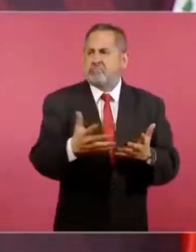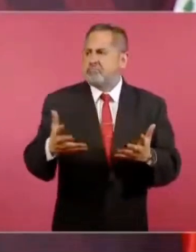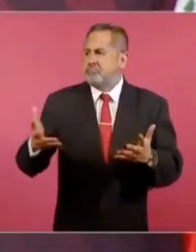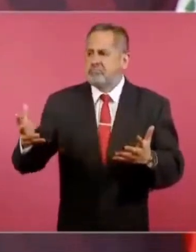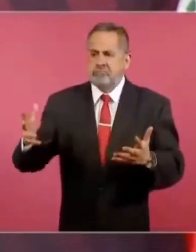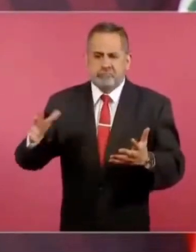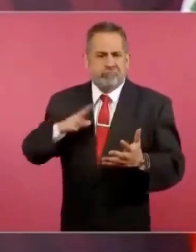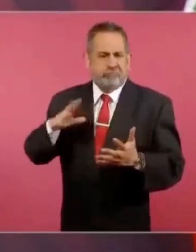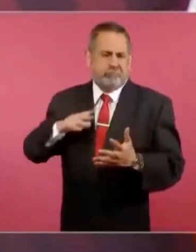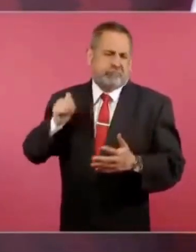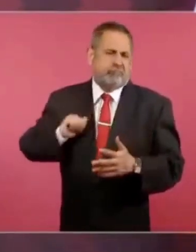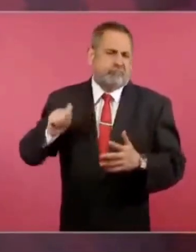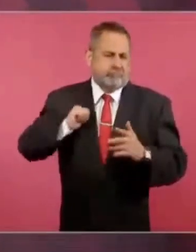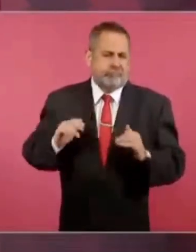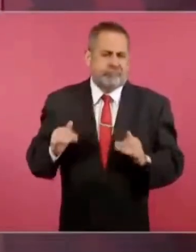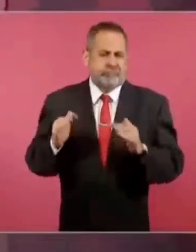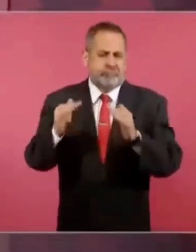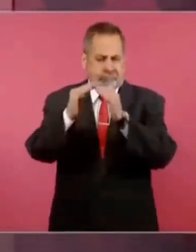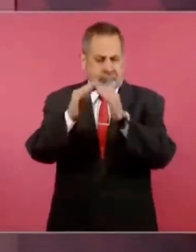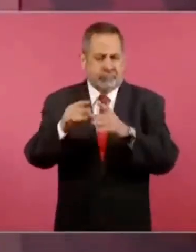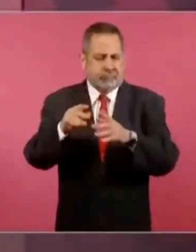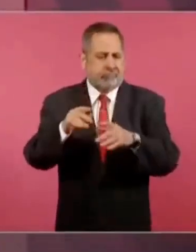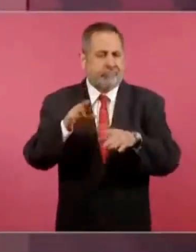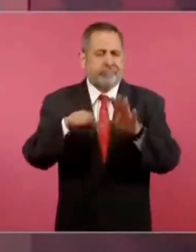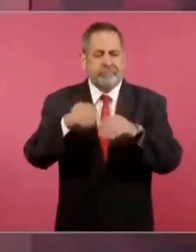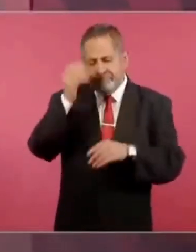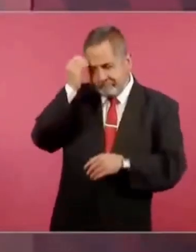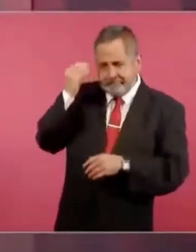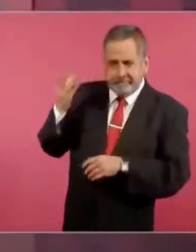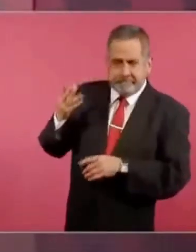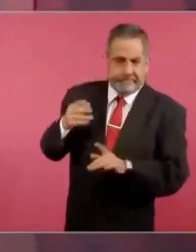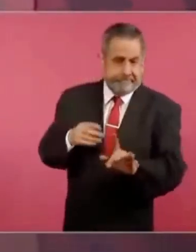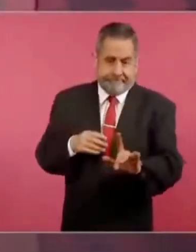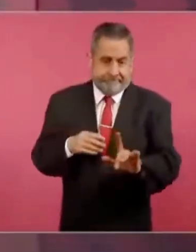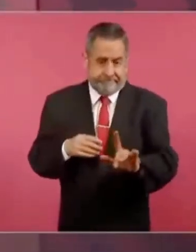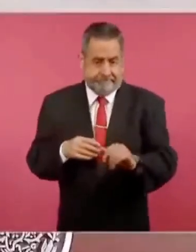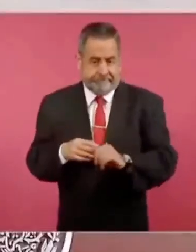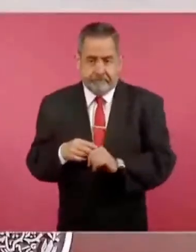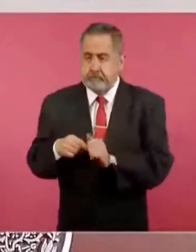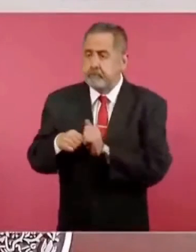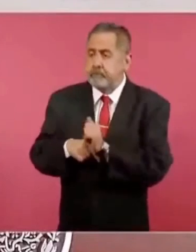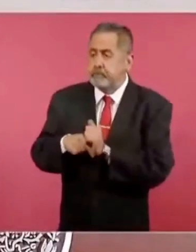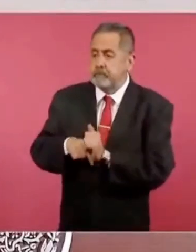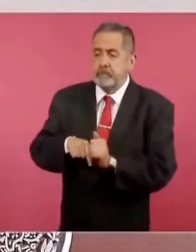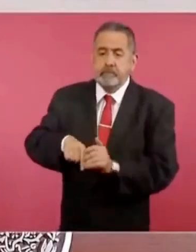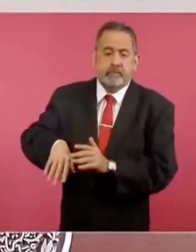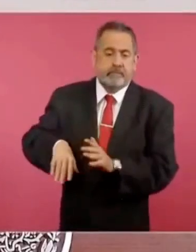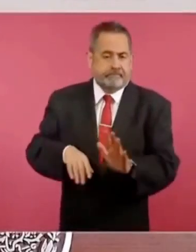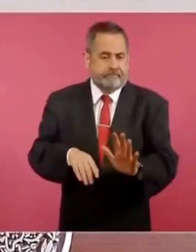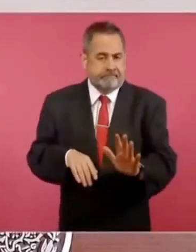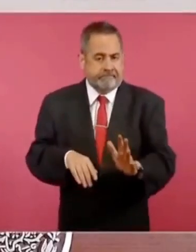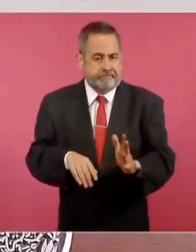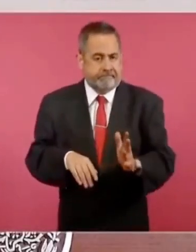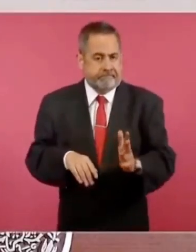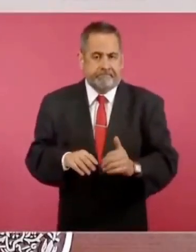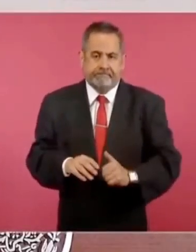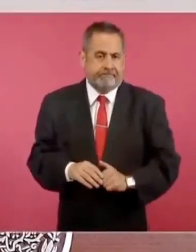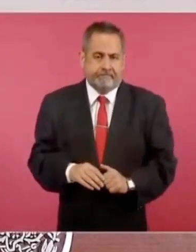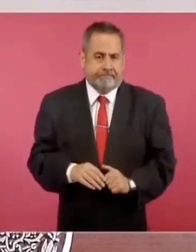olvidadas, ocultas, que